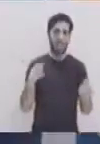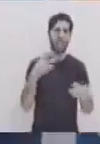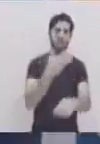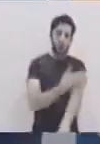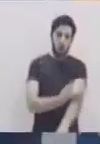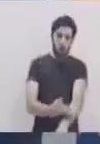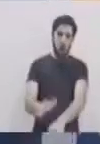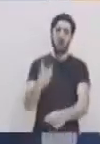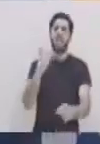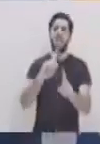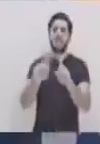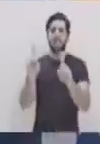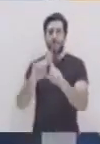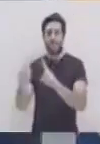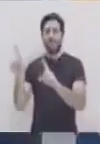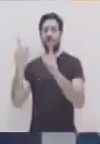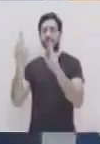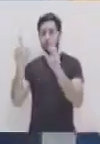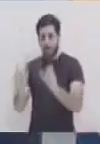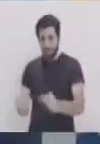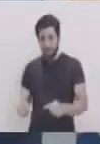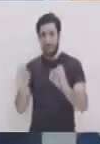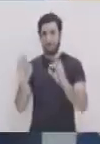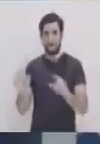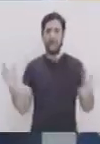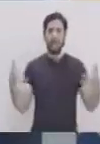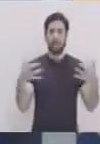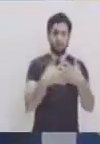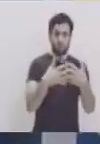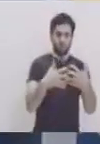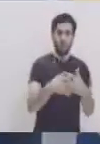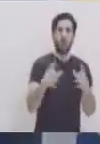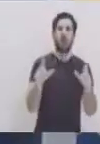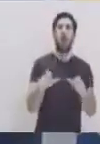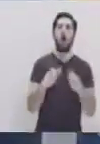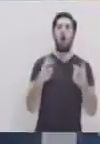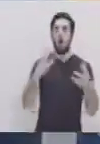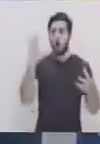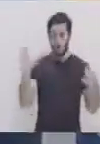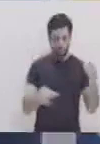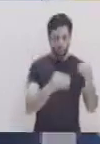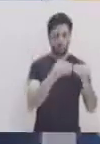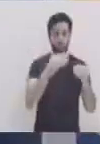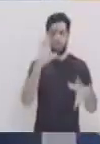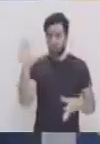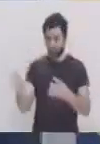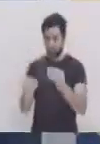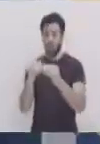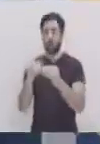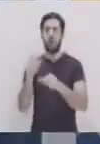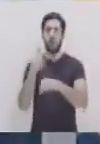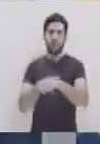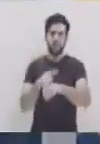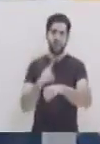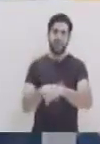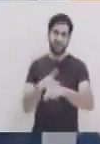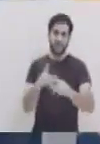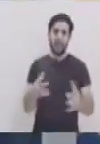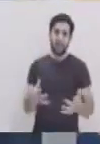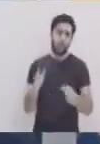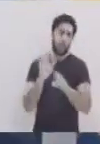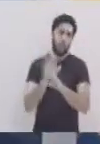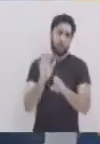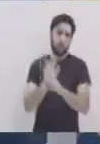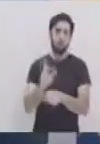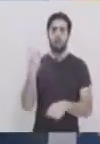alternativas, que al final es alternativo, entre otros. Y que al final se va adaptando a los tiempos, ¿verdad? Porque si hablamos en este